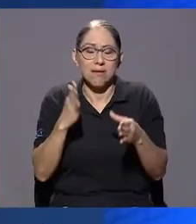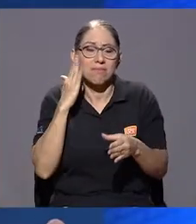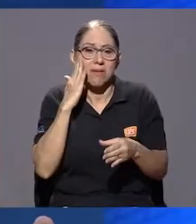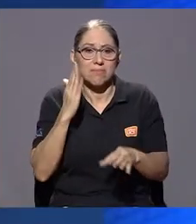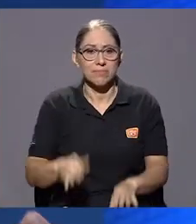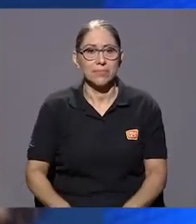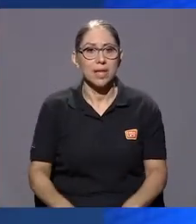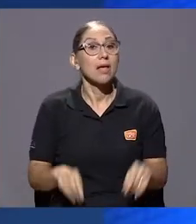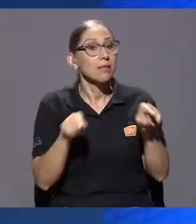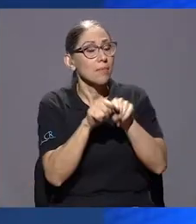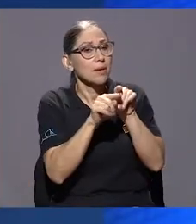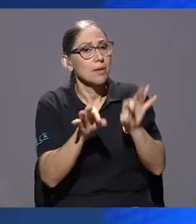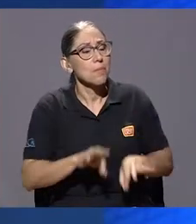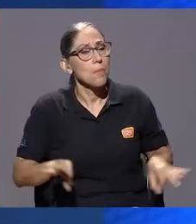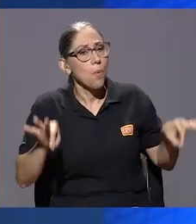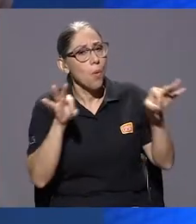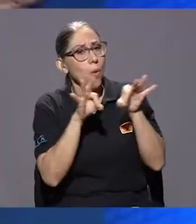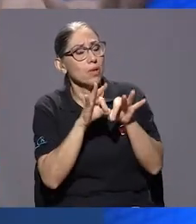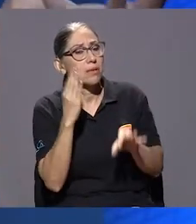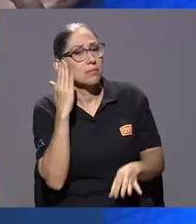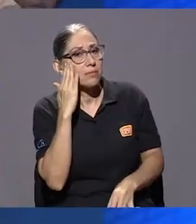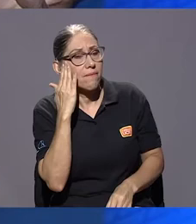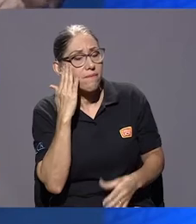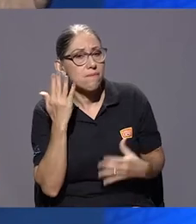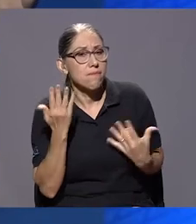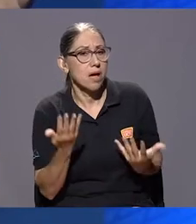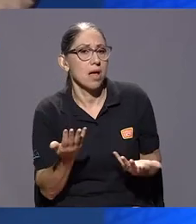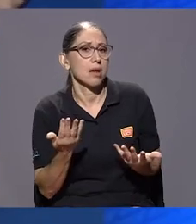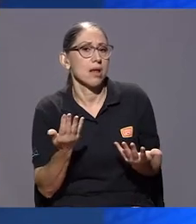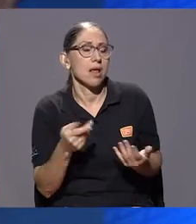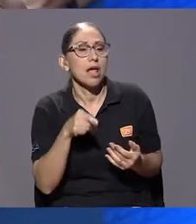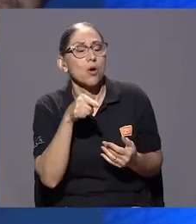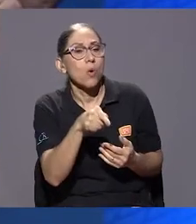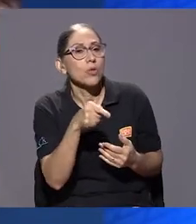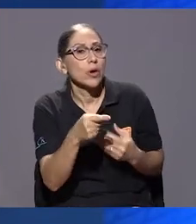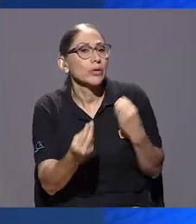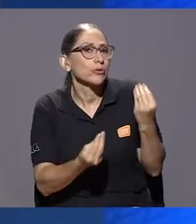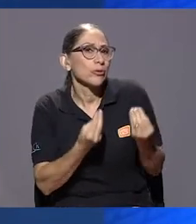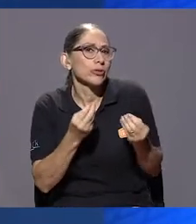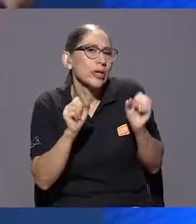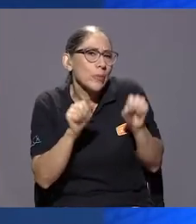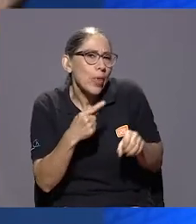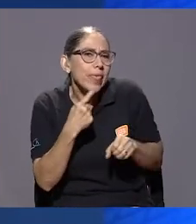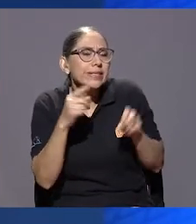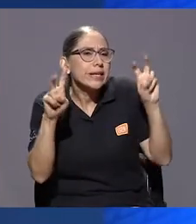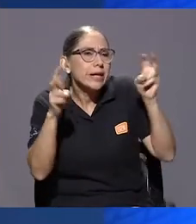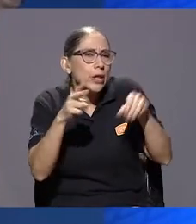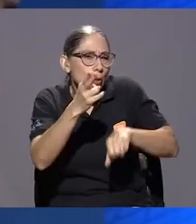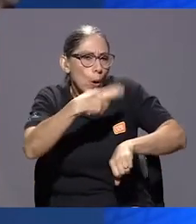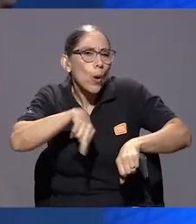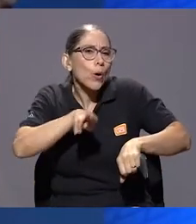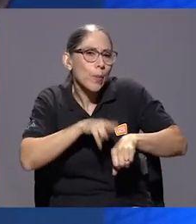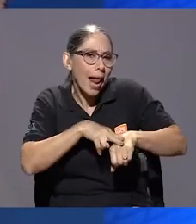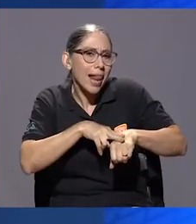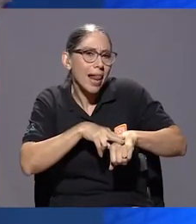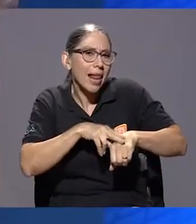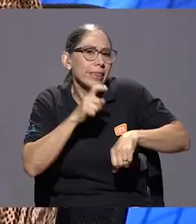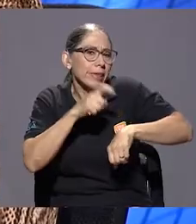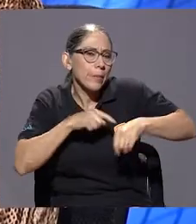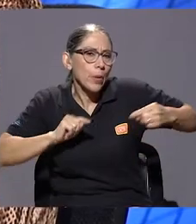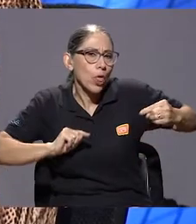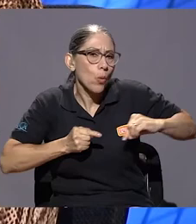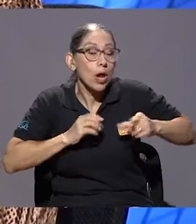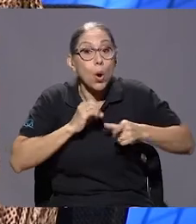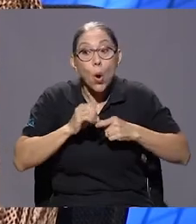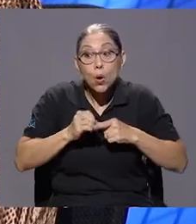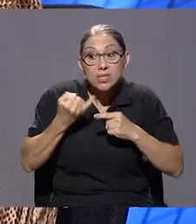decís, cuándo es algo que puede ser dentro de los parámetros normales o sanos de un duelo. Y cuándo se